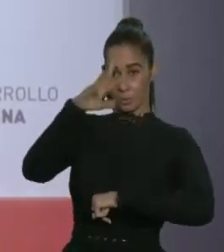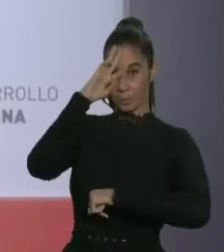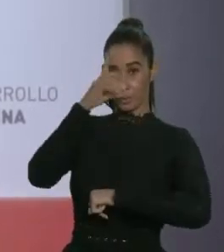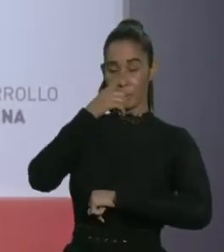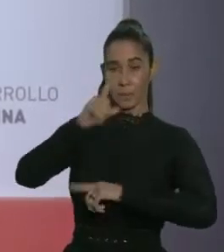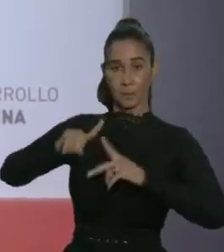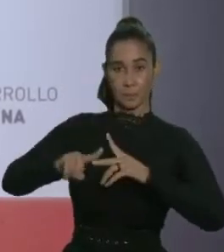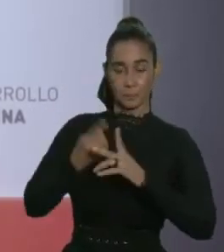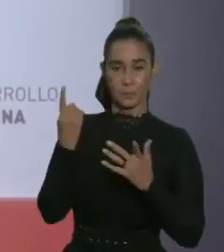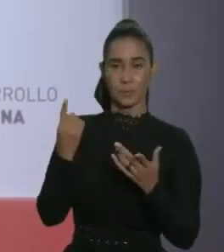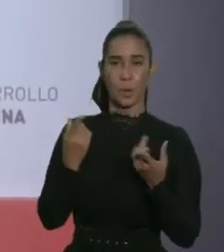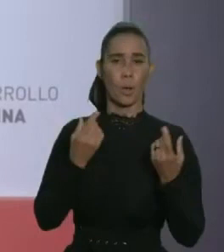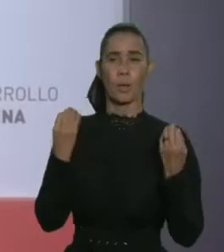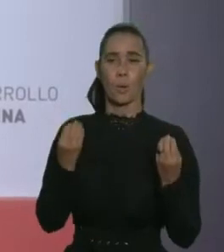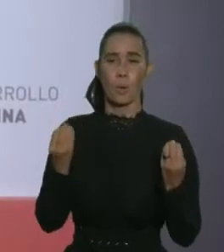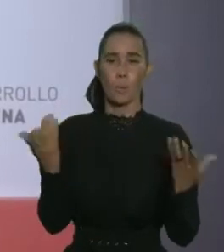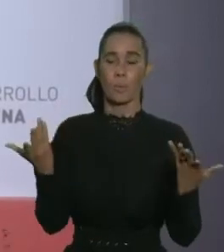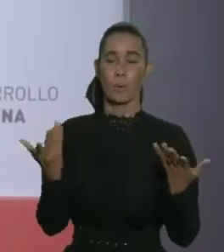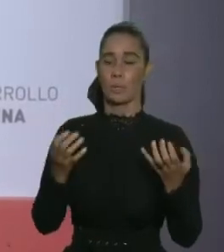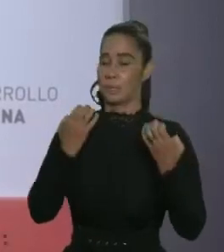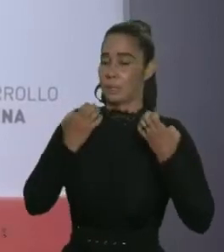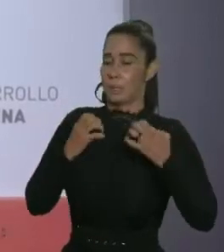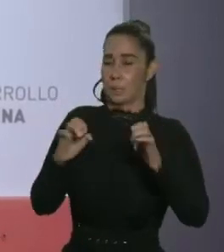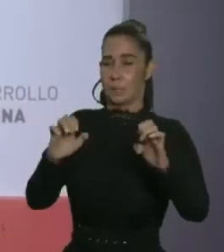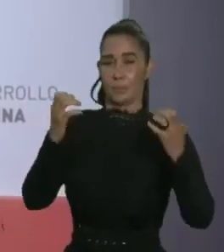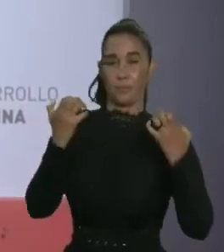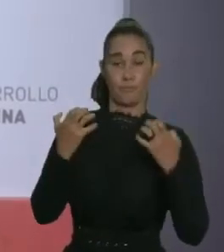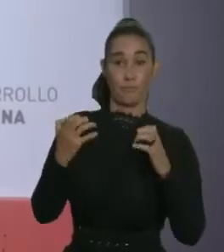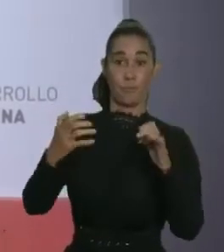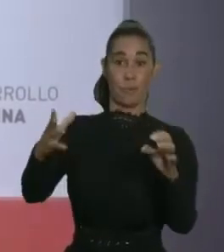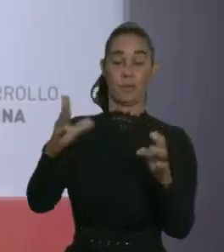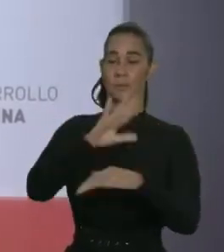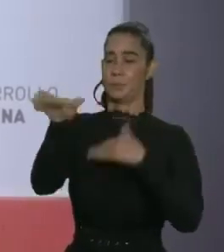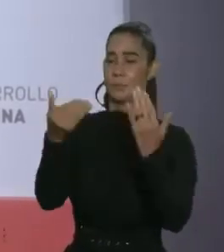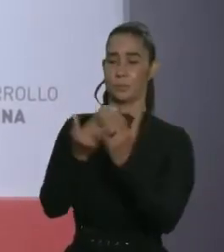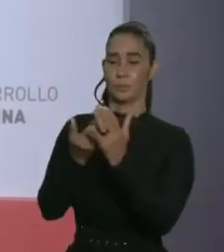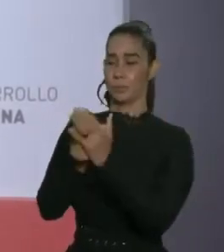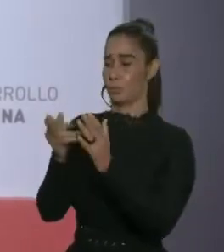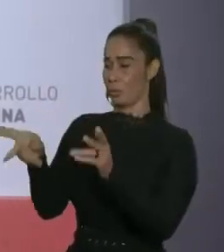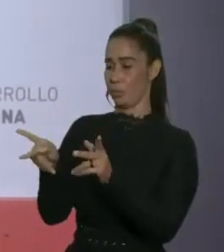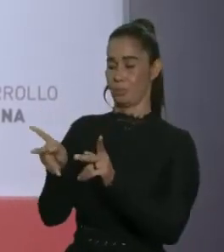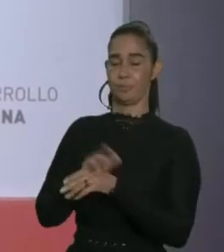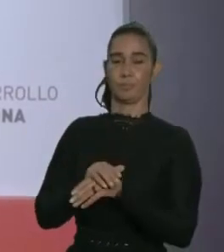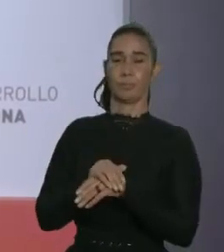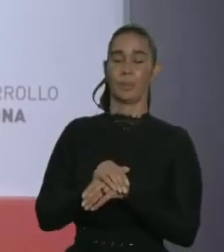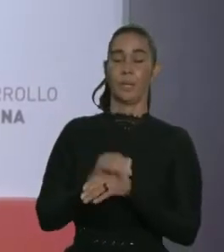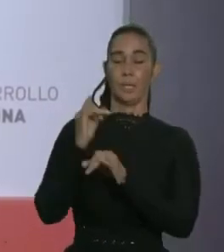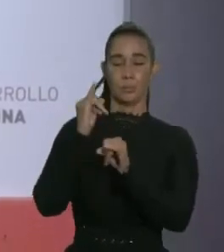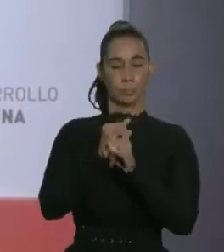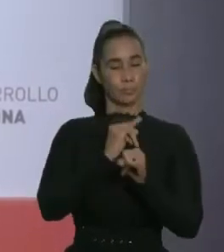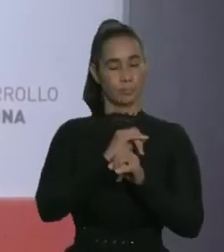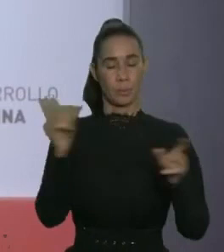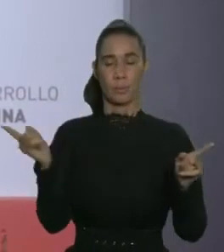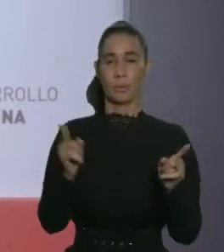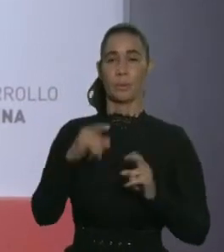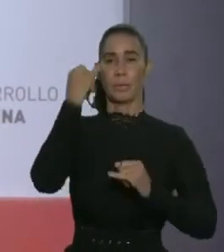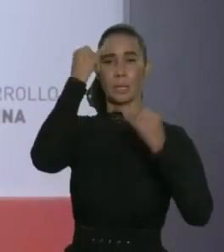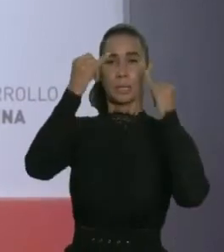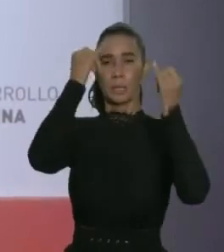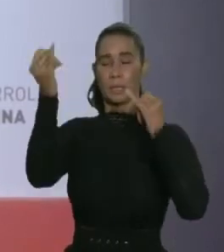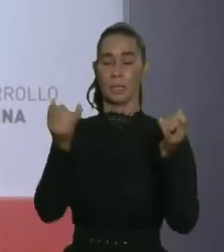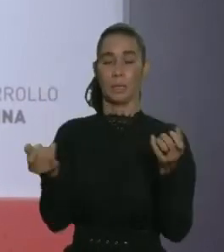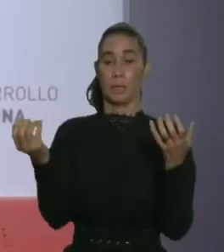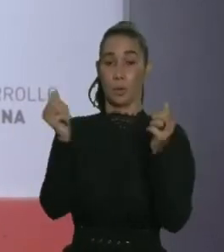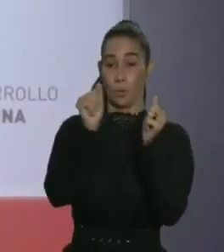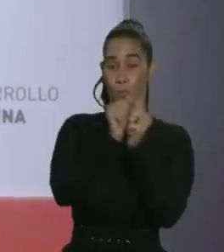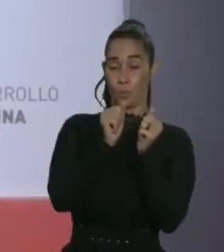Dominicana lo hemos conseguido con mucho esfuerzo, esfuerzo de todos los sectores, proponiendo y ejecutando acciones que nos han llevado